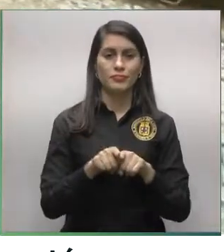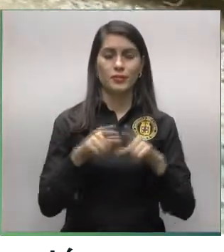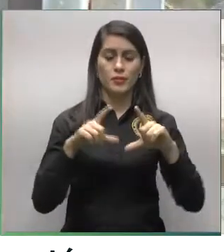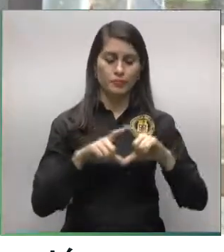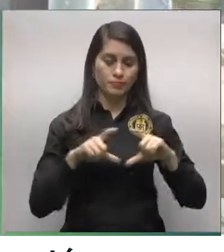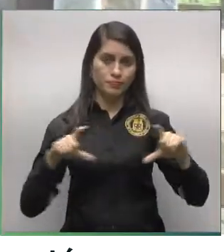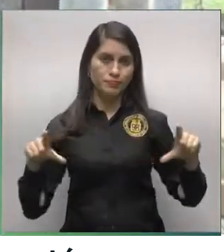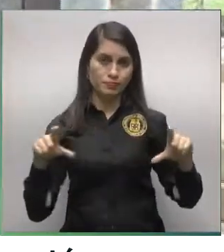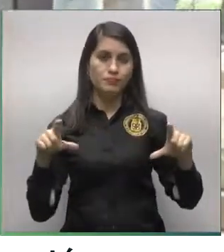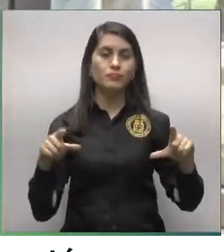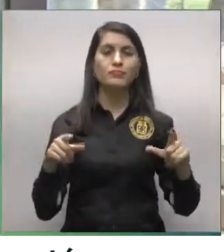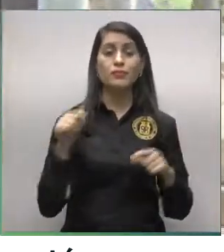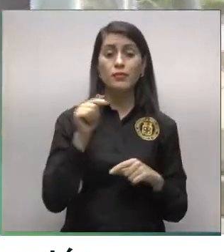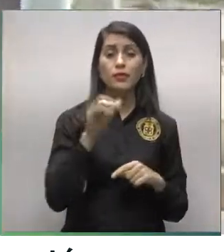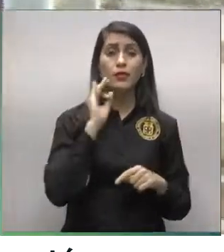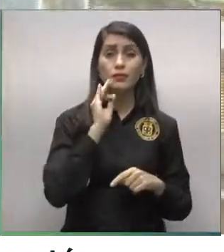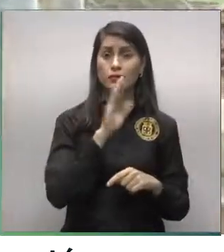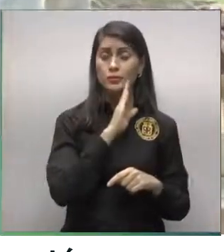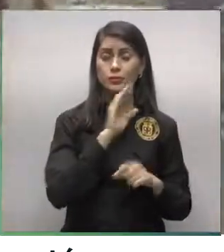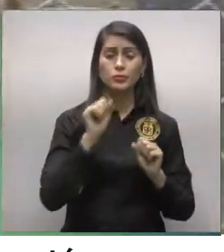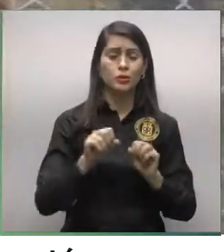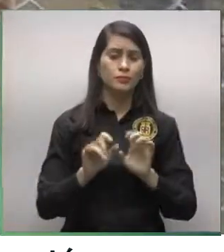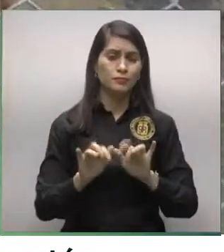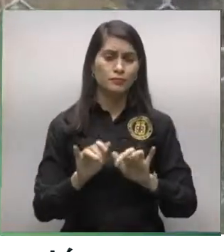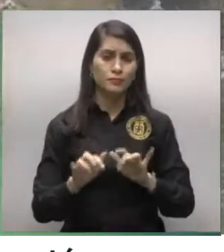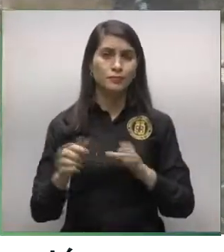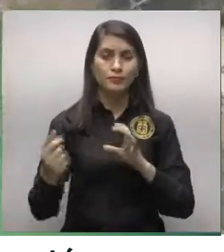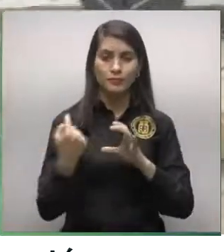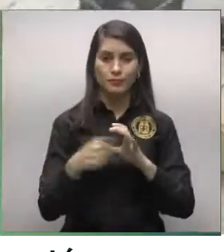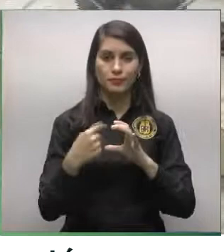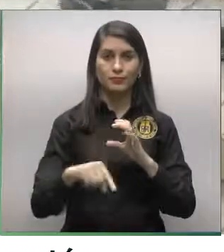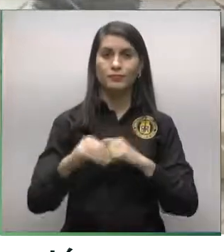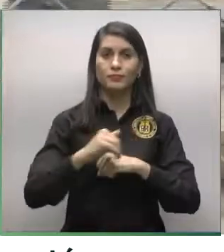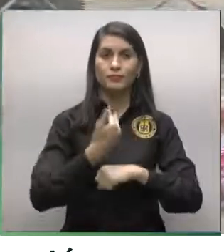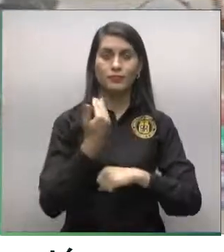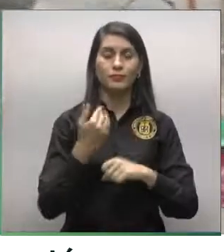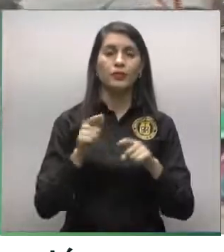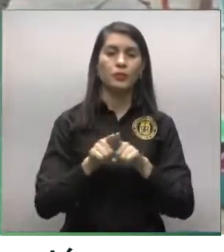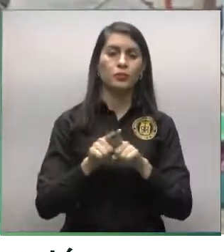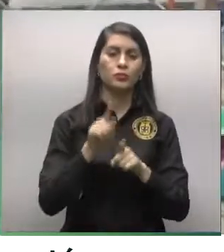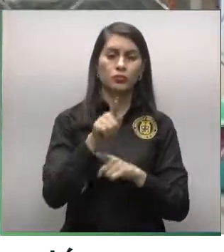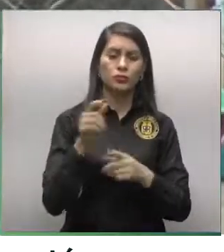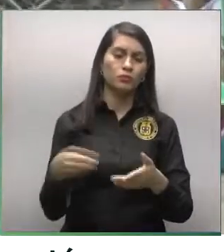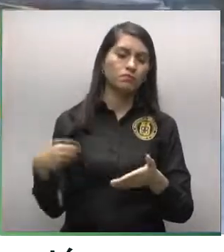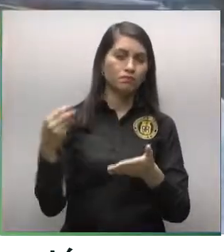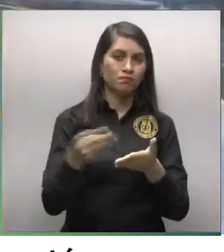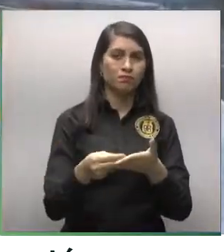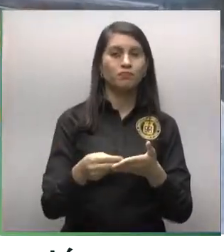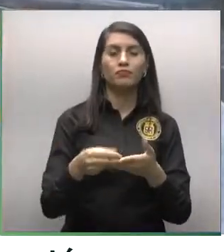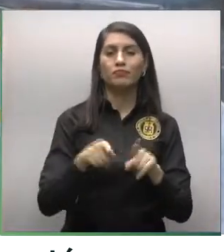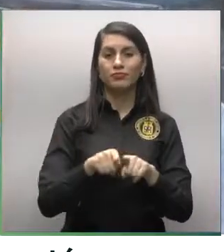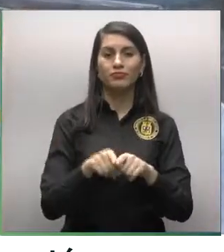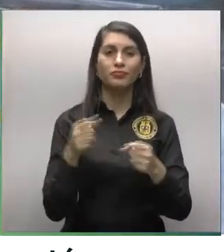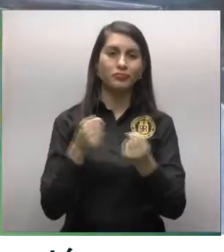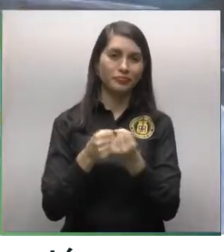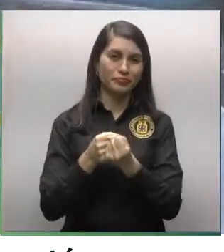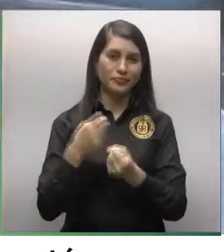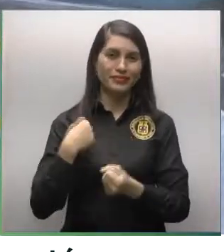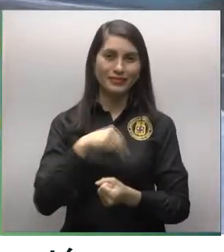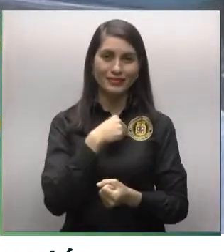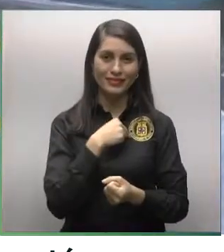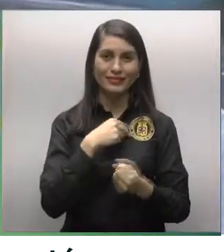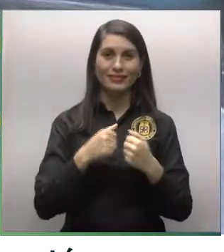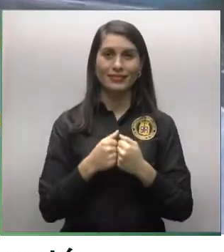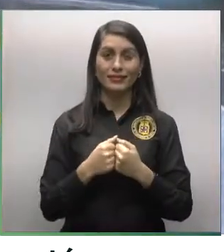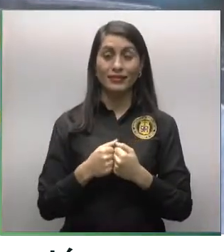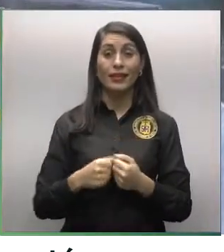la página de Güeyatón, pueden escribir y aparecen los números de cuenta en los cuales usted puede colaborar con nosotros. Va